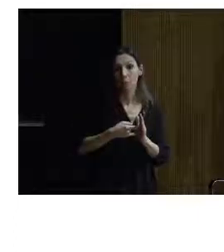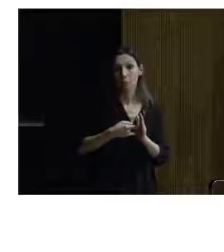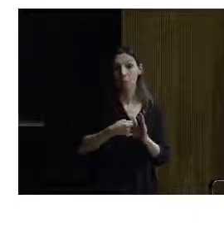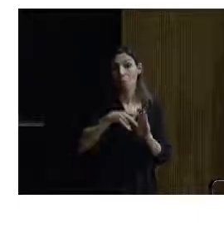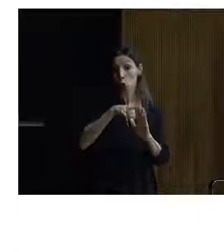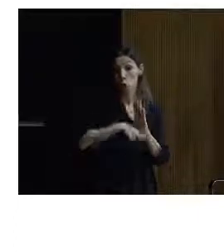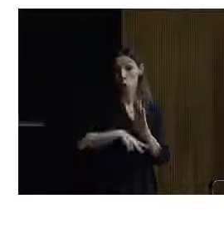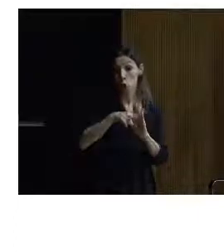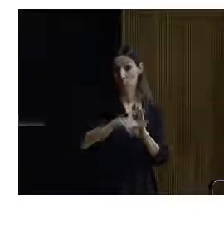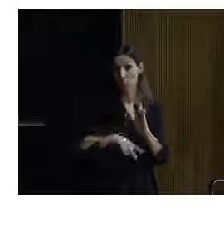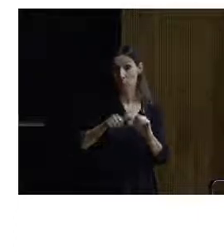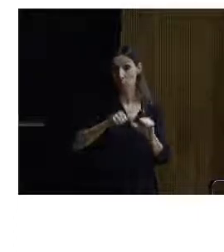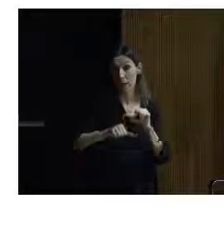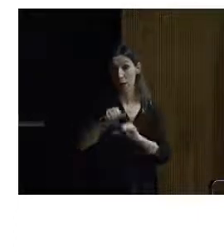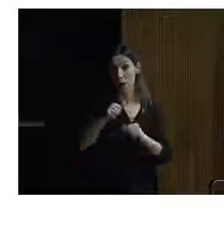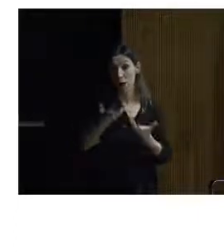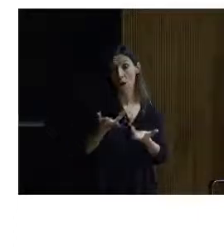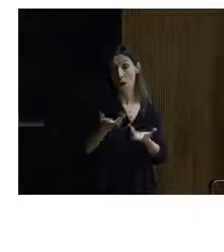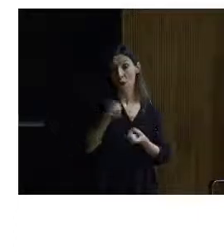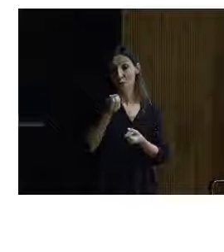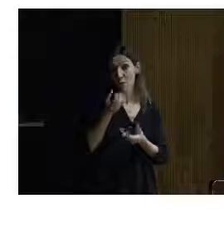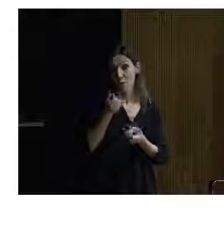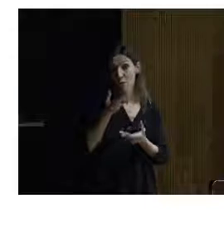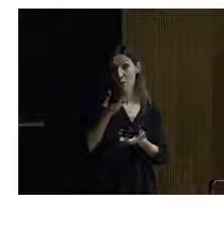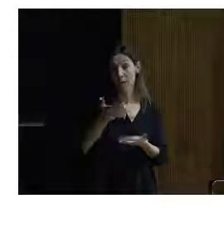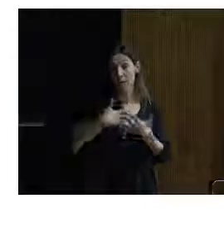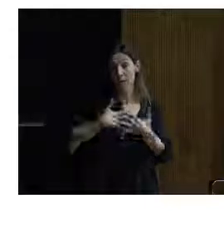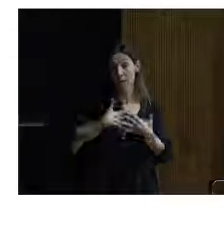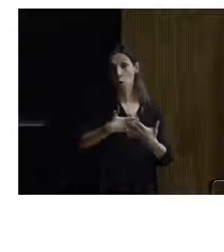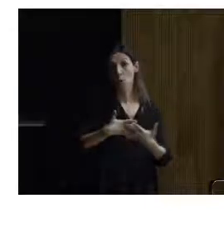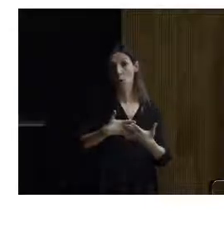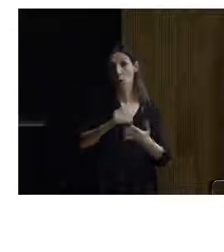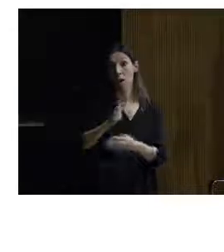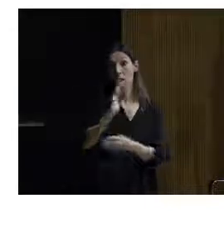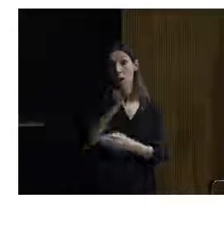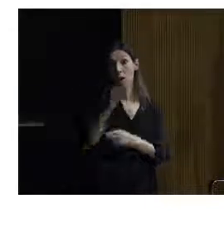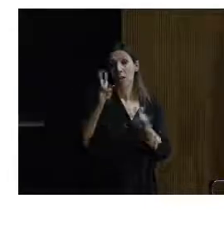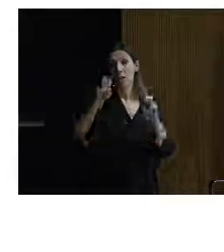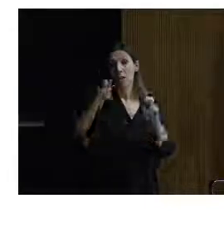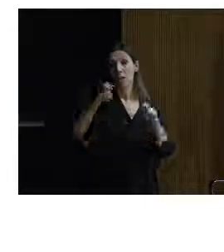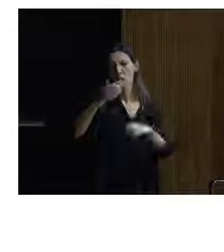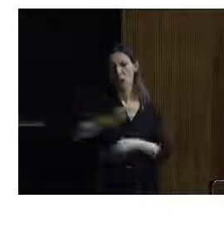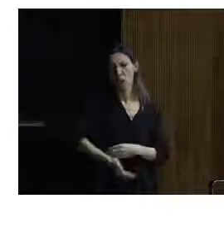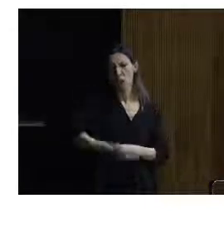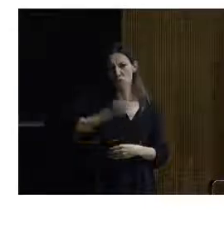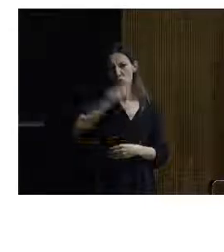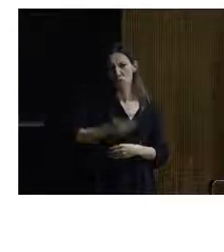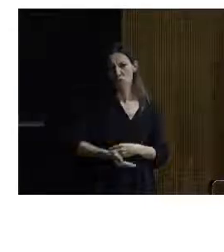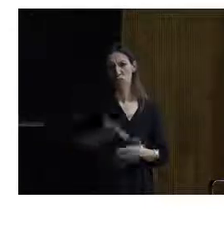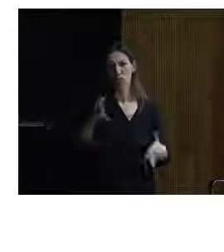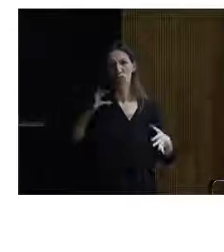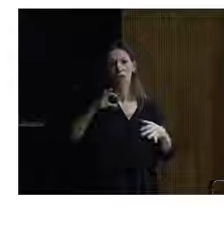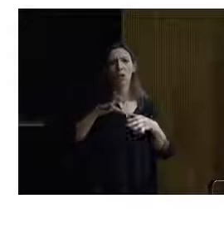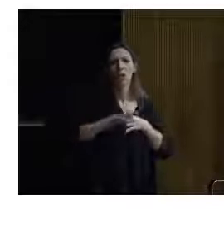que va a ser informativa y voluntaria, afecta a un tema importantísimo que tiene que ver